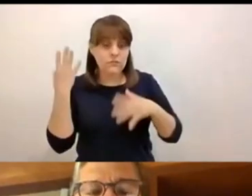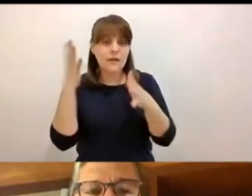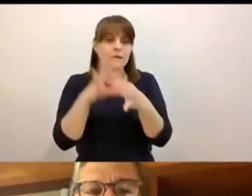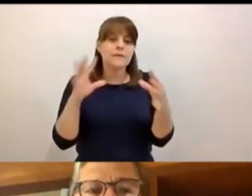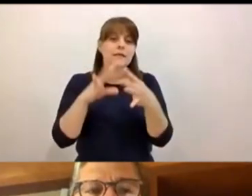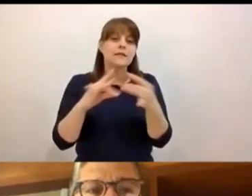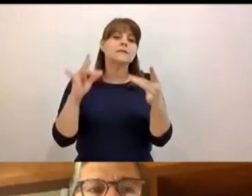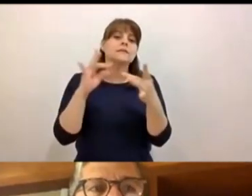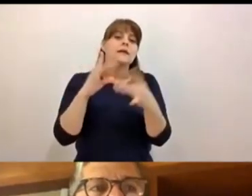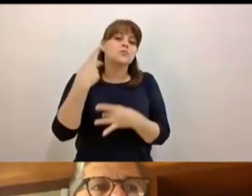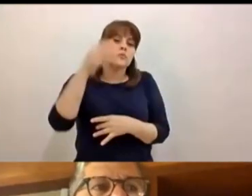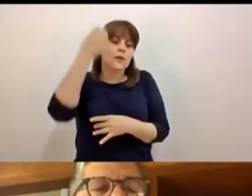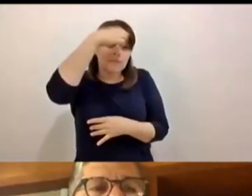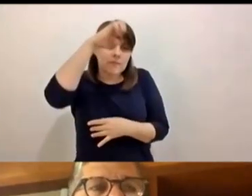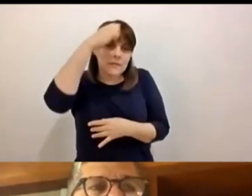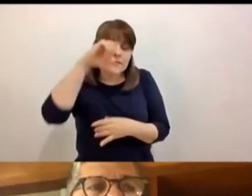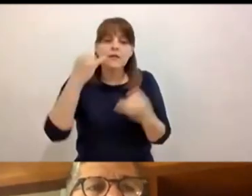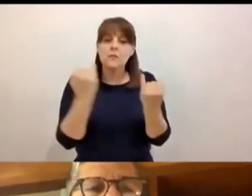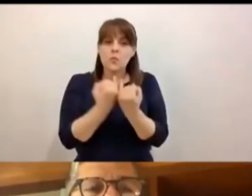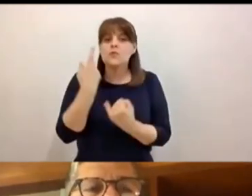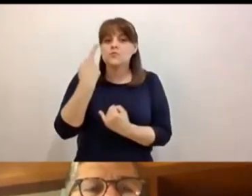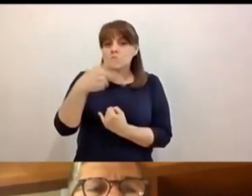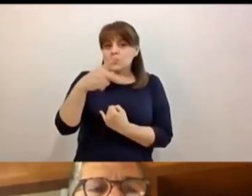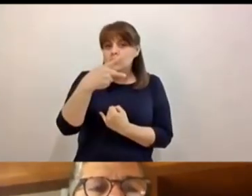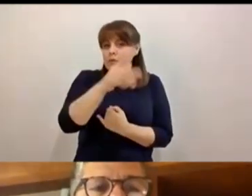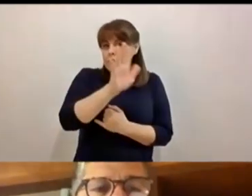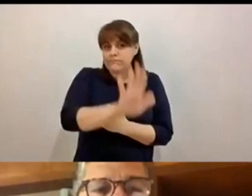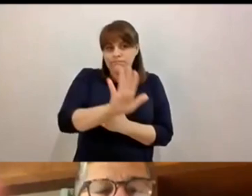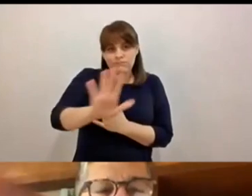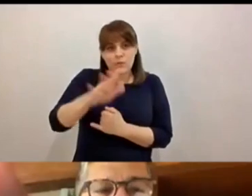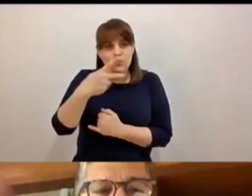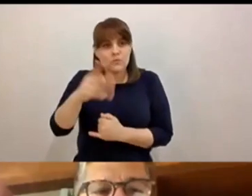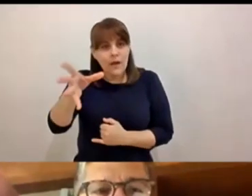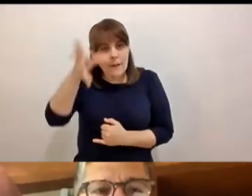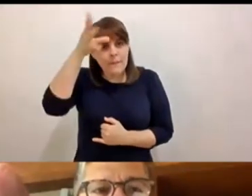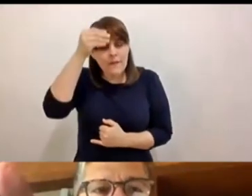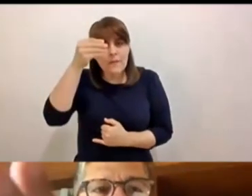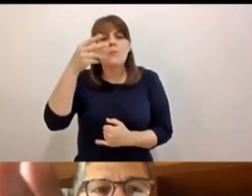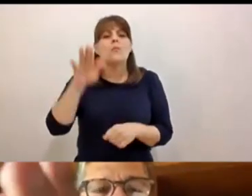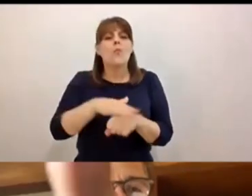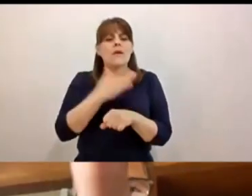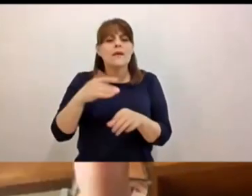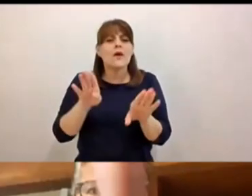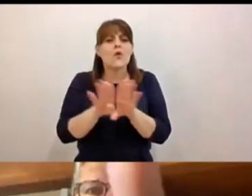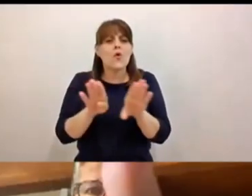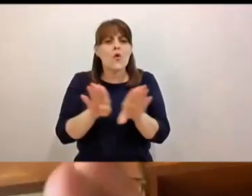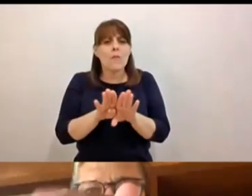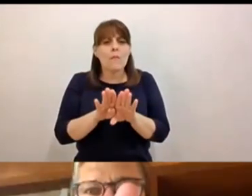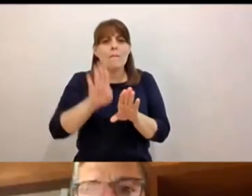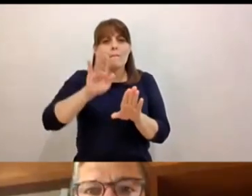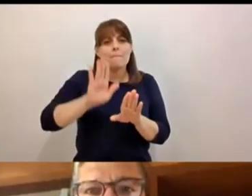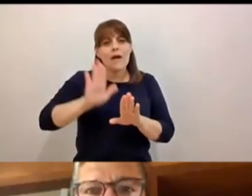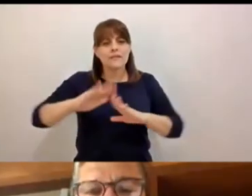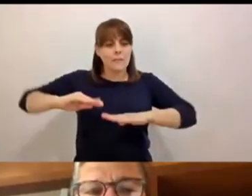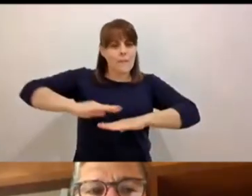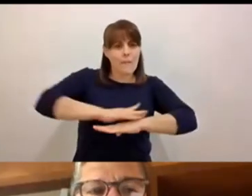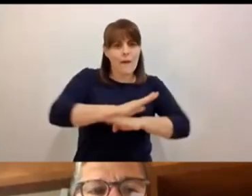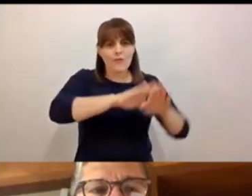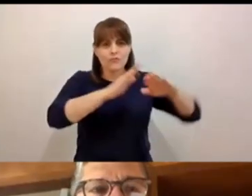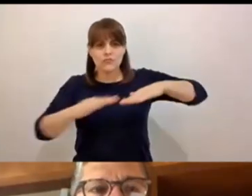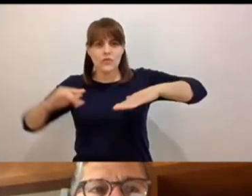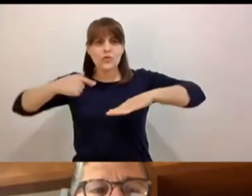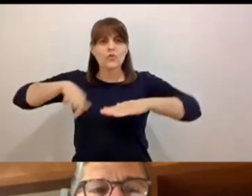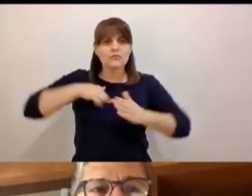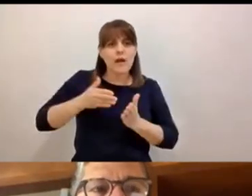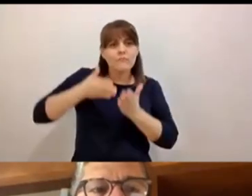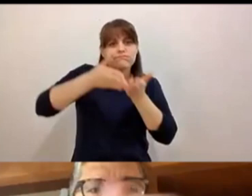imagino que los aprendizajes porque esto fue aprender a navegar sobre la ola y antes que nada vamos a empezar